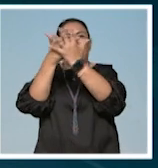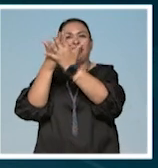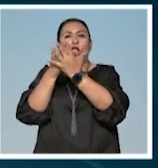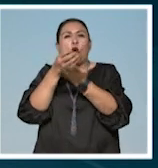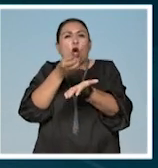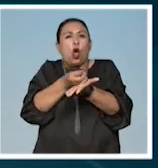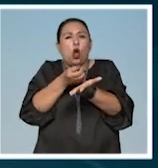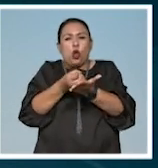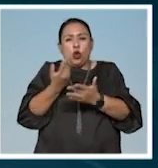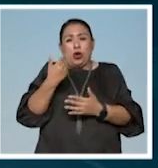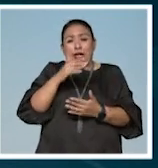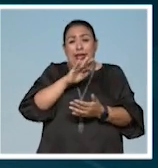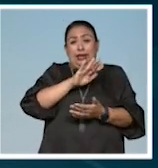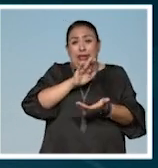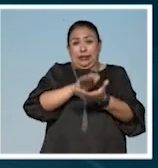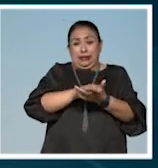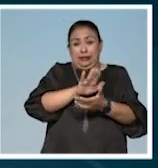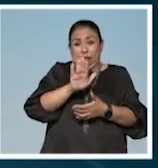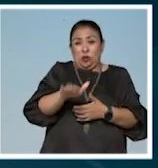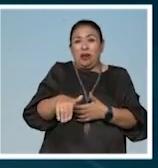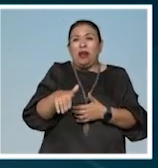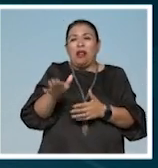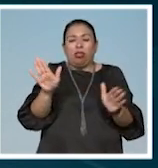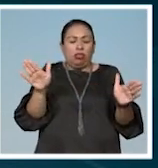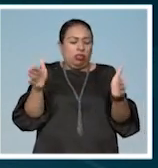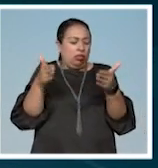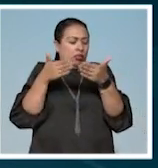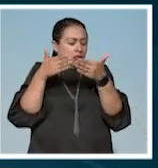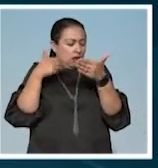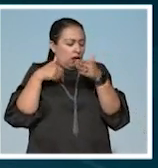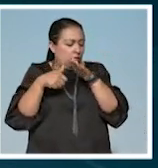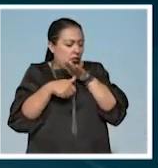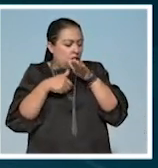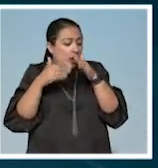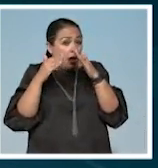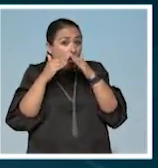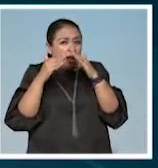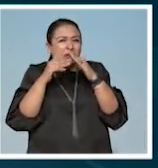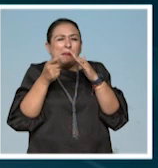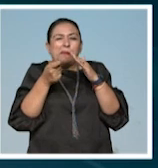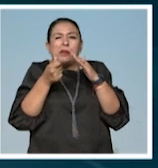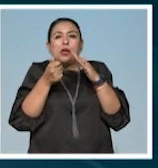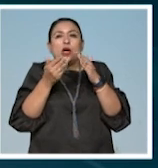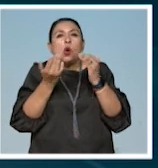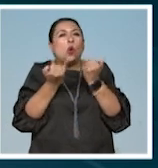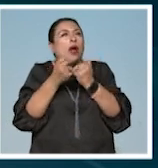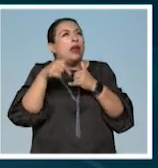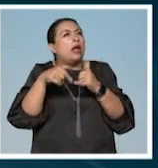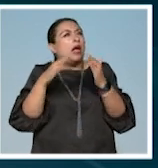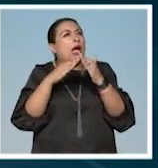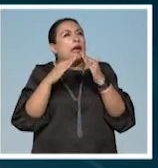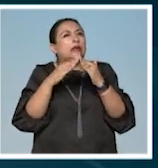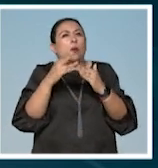Desde la muerte de su esposa se ha refugiado tras los muros de su hogar, convirtiéndolo en una especie de santuario.